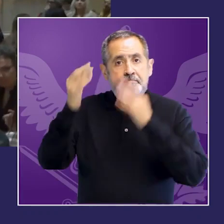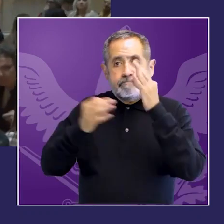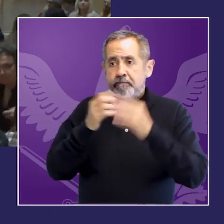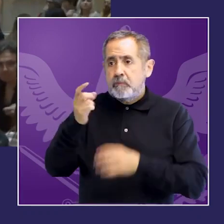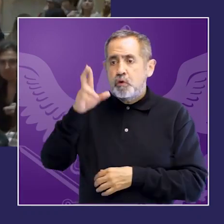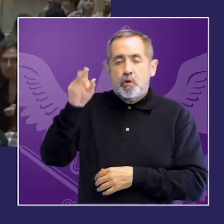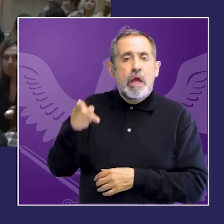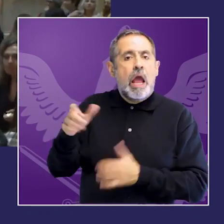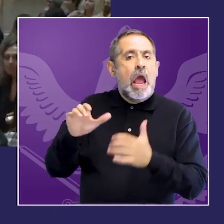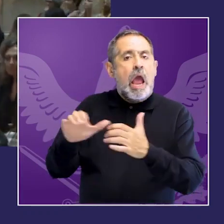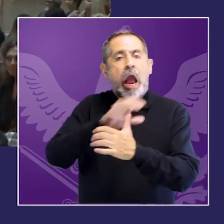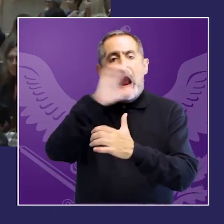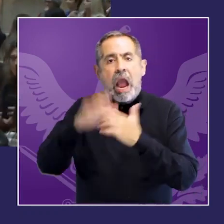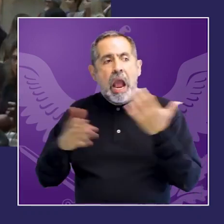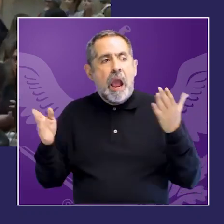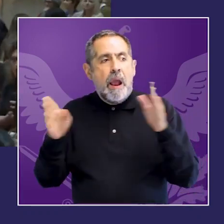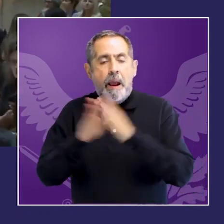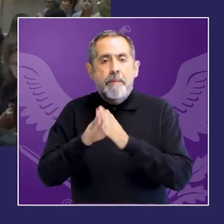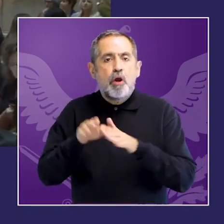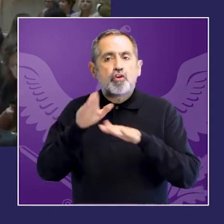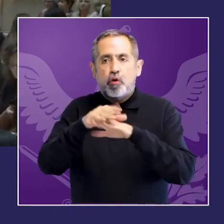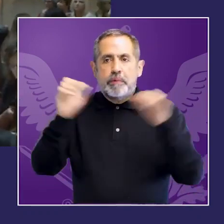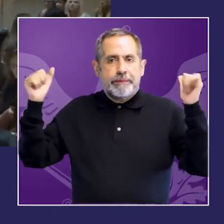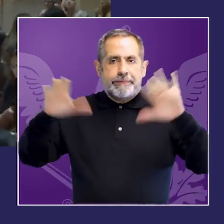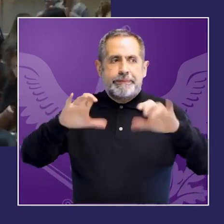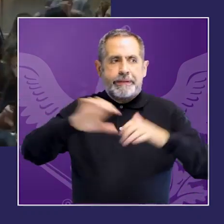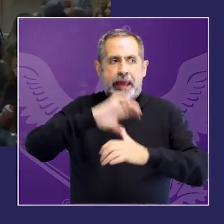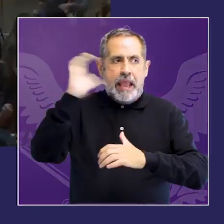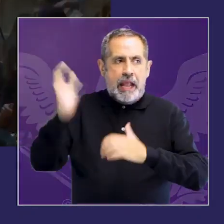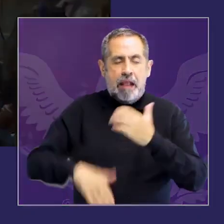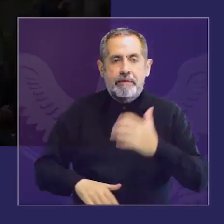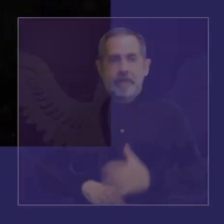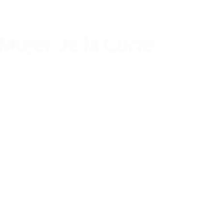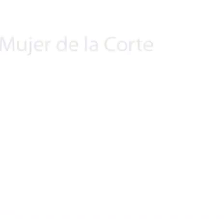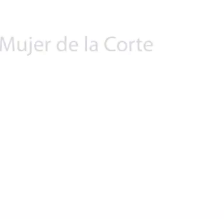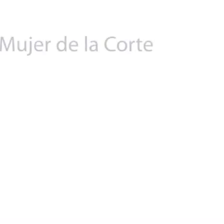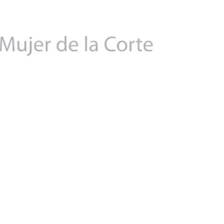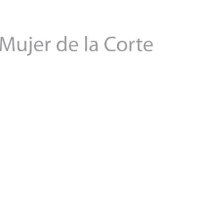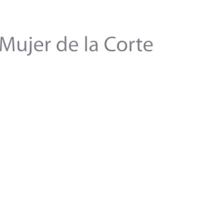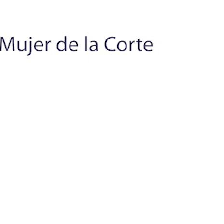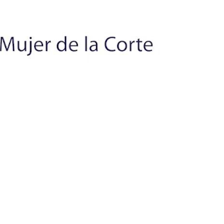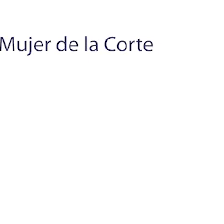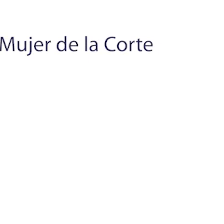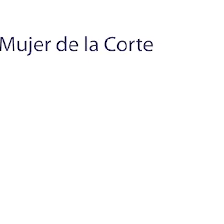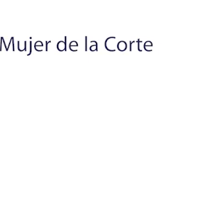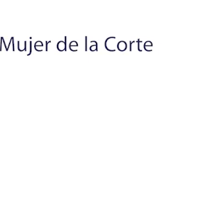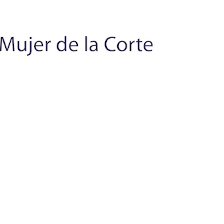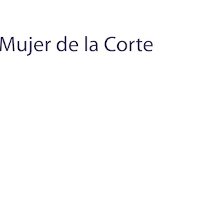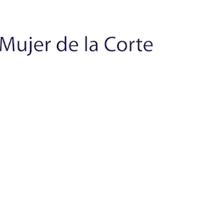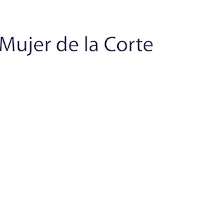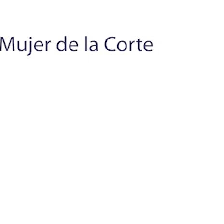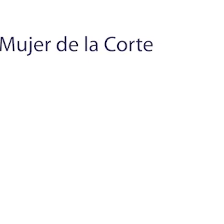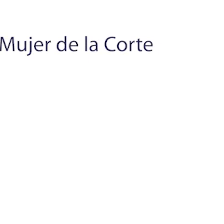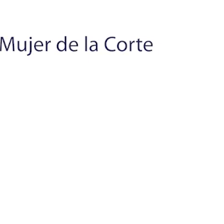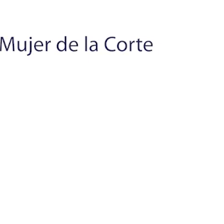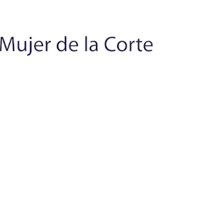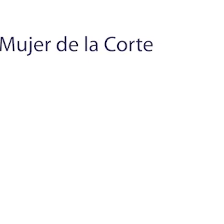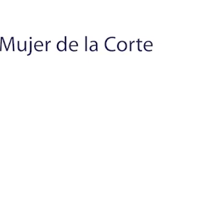con la exposición de la doctora Gerardi damos por finalizada esta primera parte del encuentro y